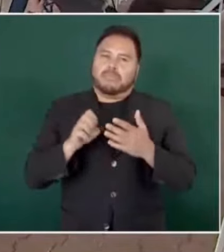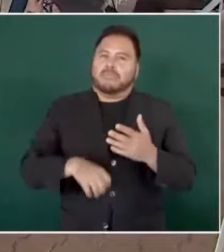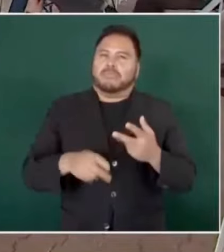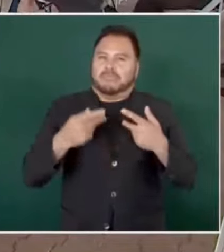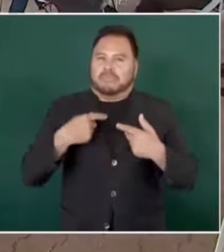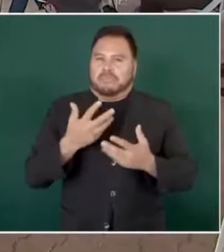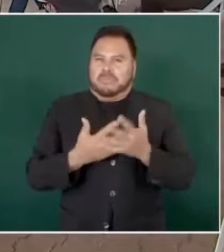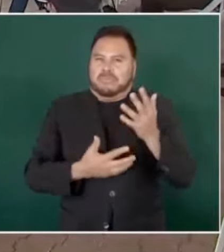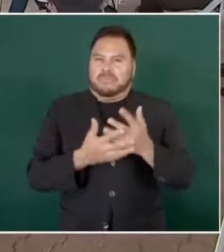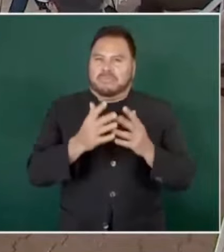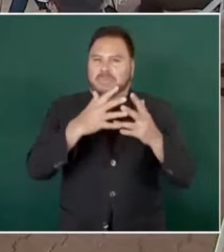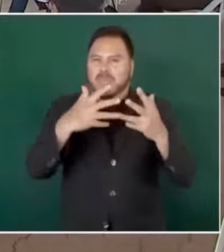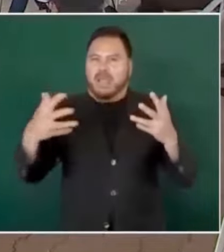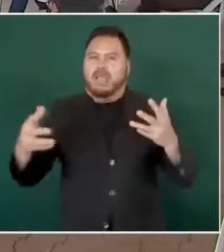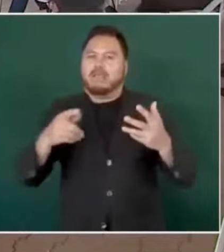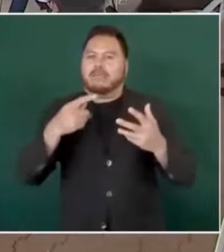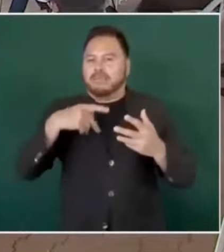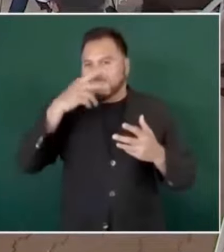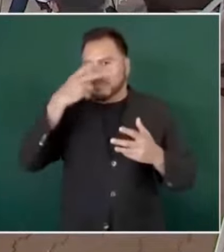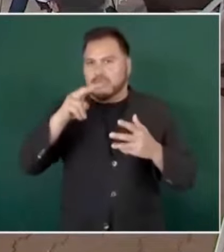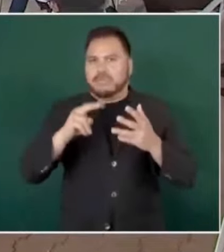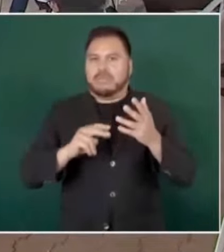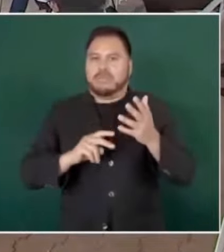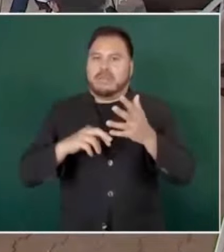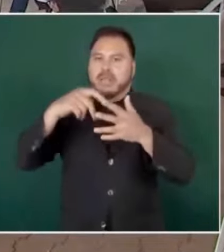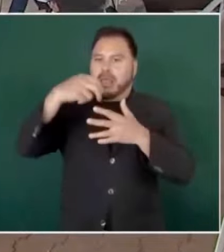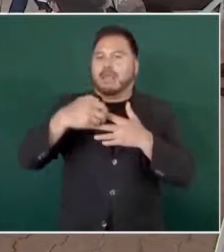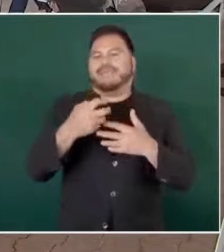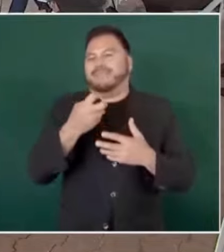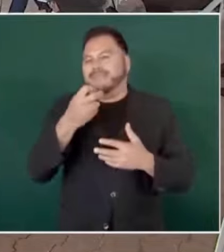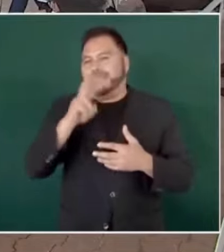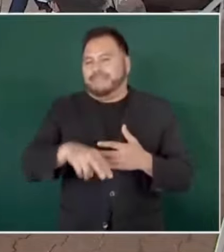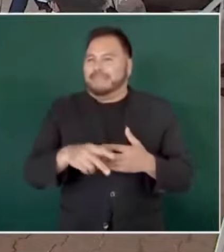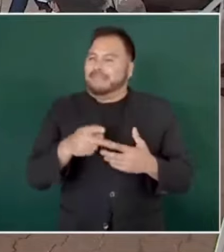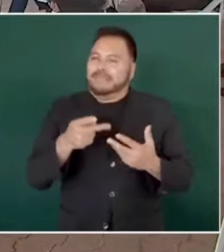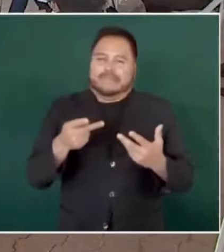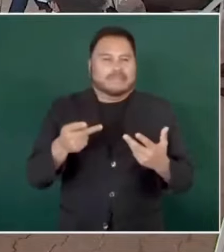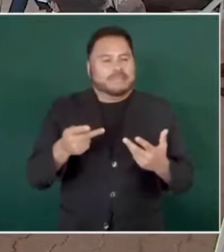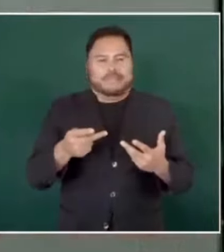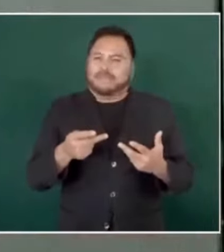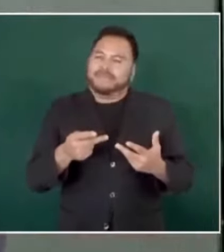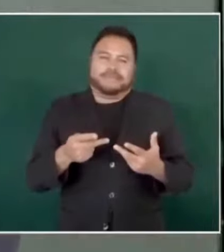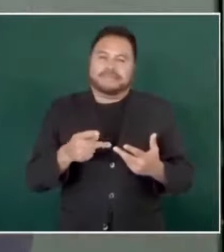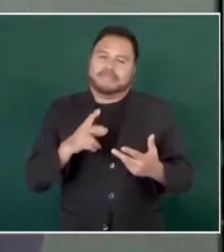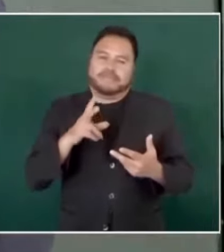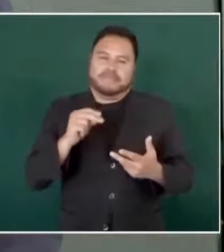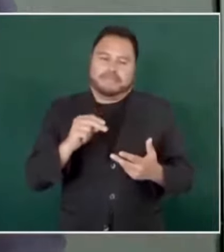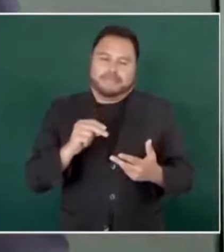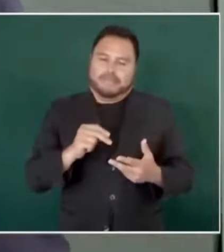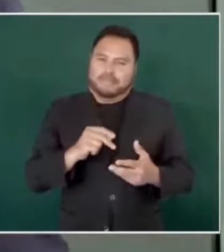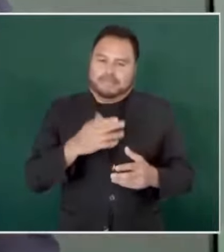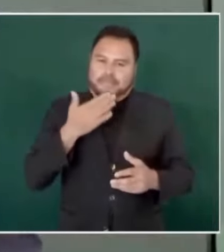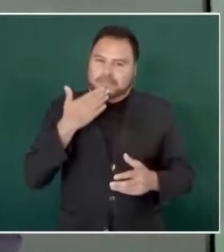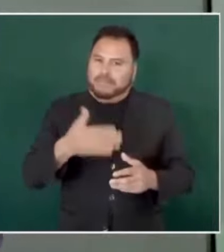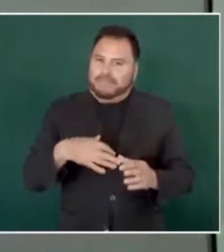manera inhumana en contra de los migrantes, esos que amenazan con invadir,